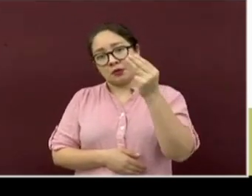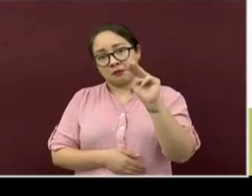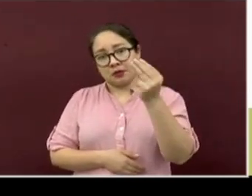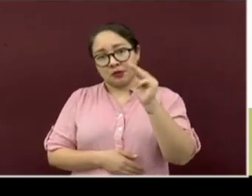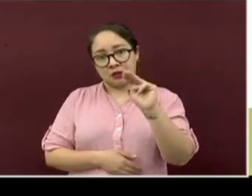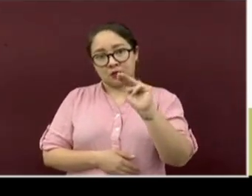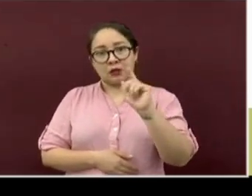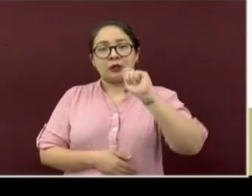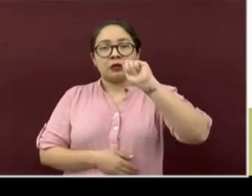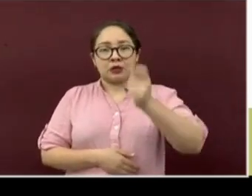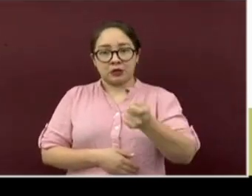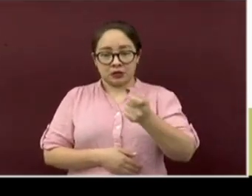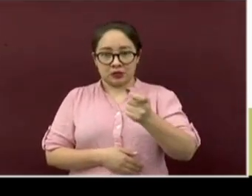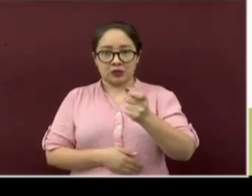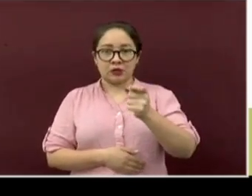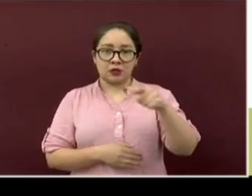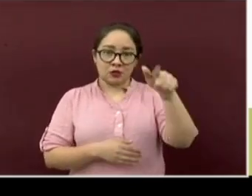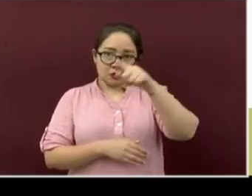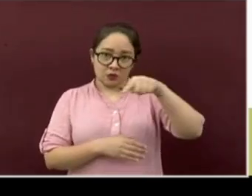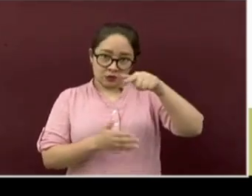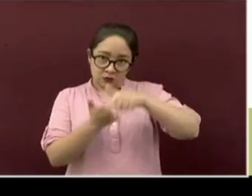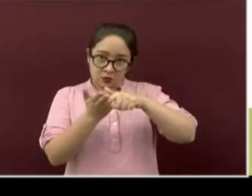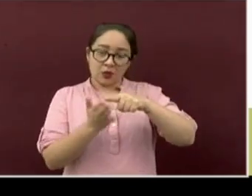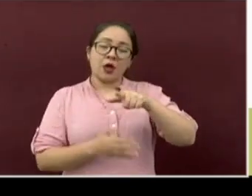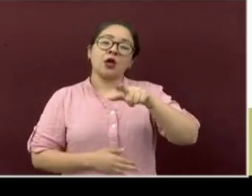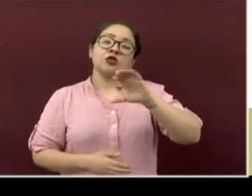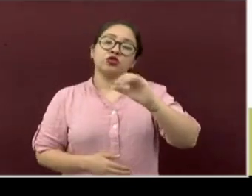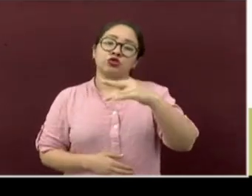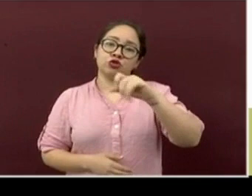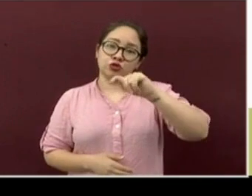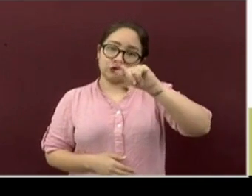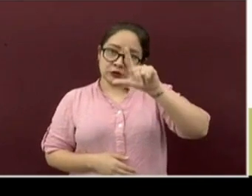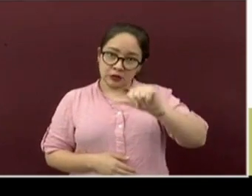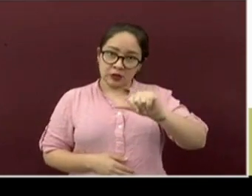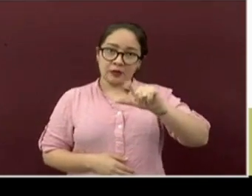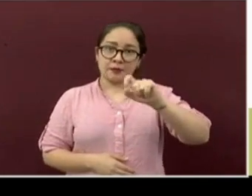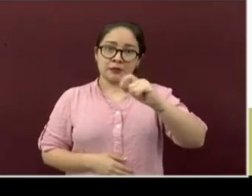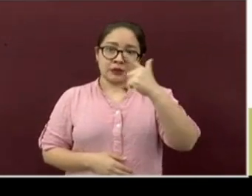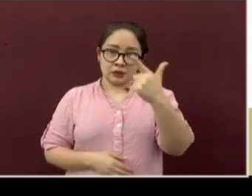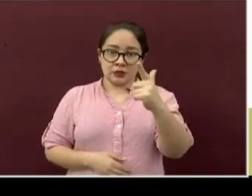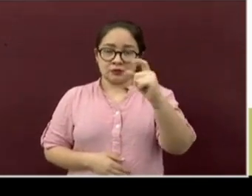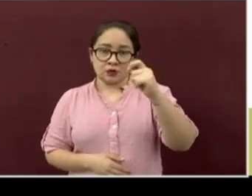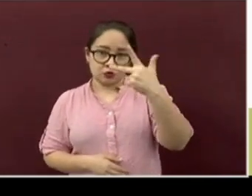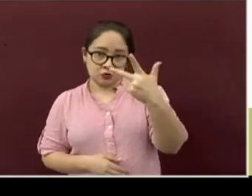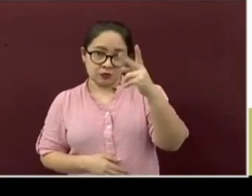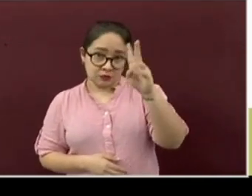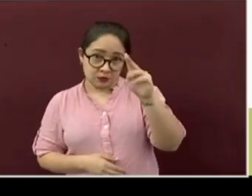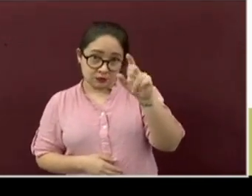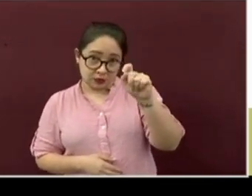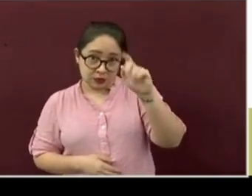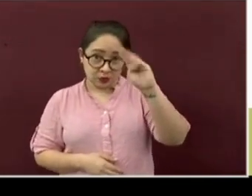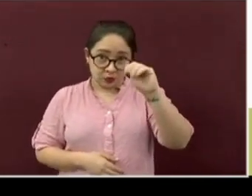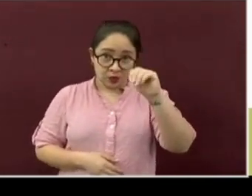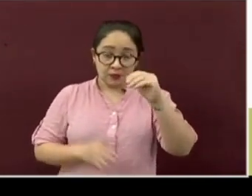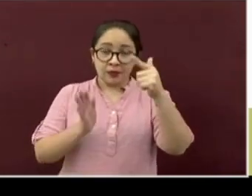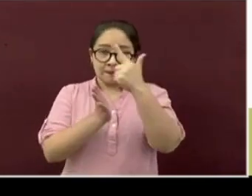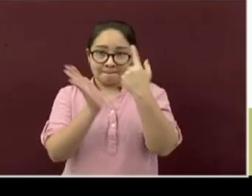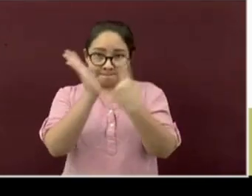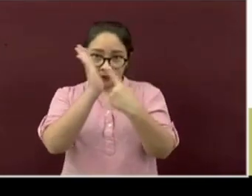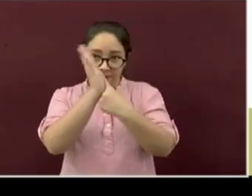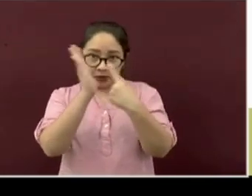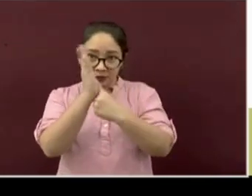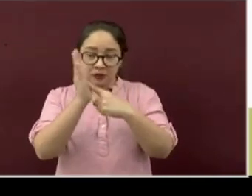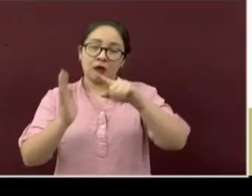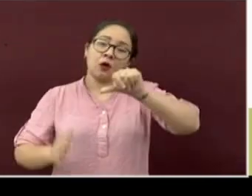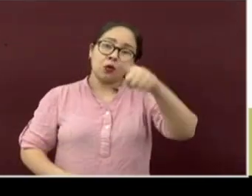macro sede de Chontla. Los días 27, 28 y 29, la población de Papantla y